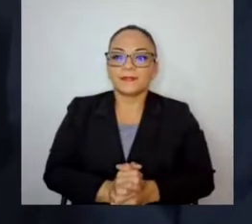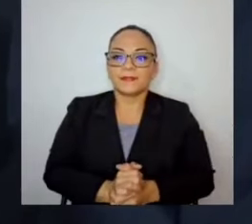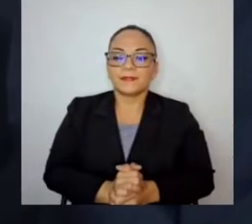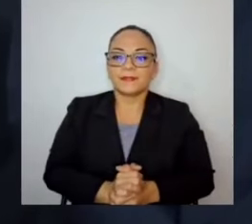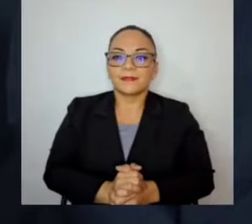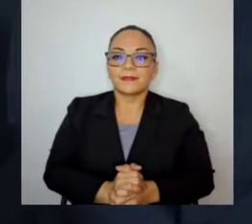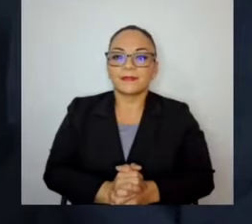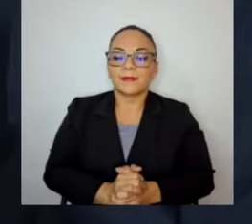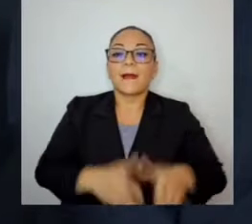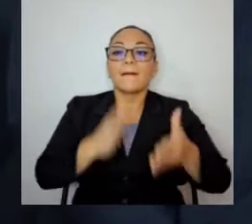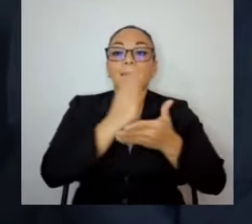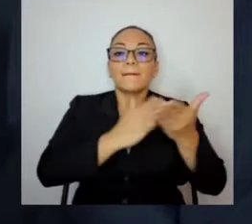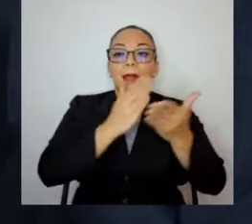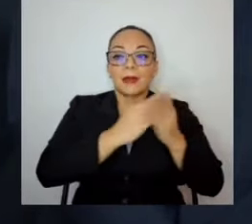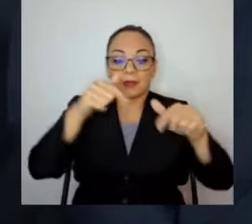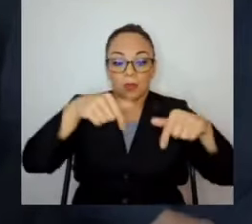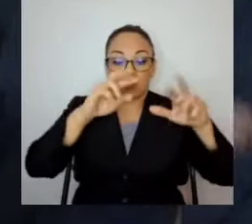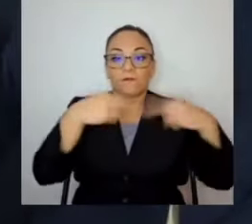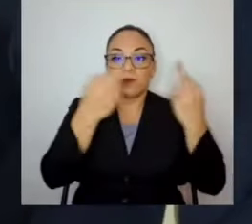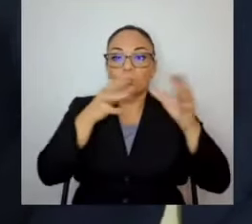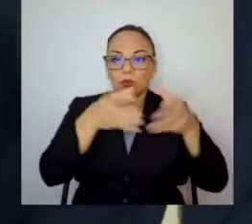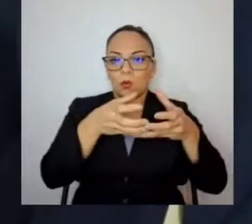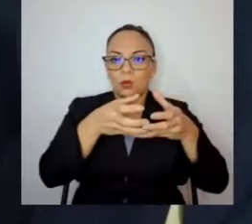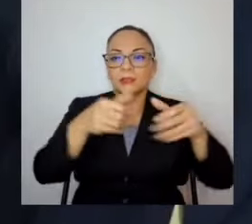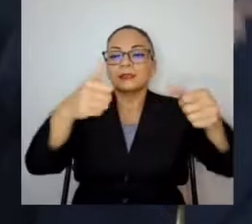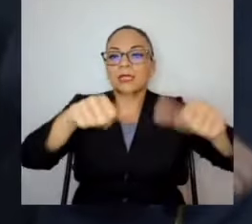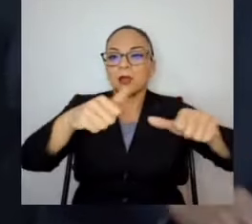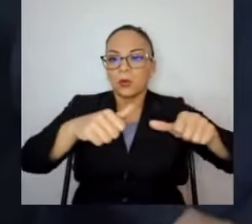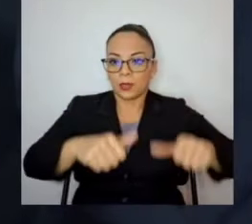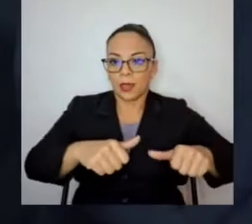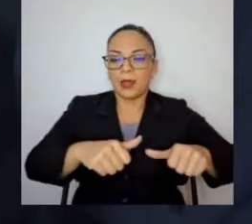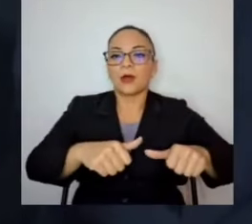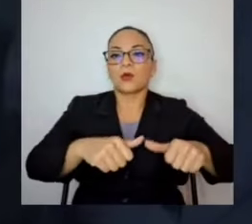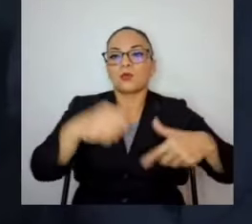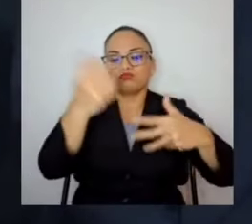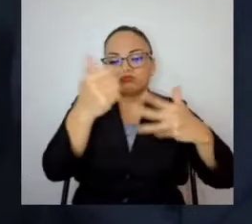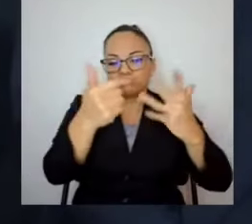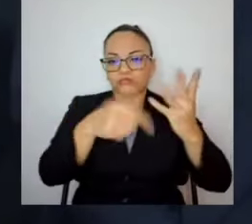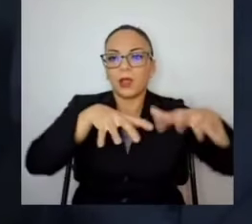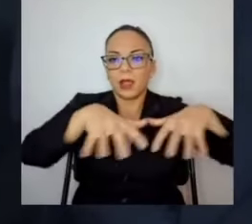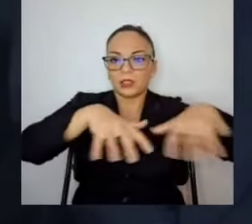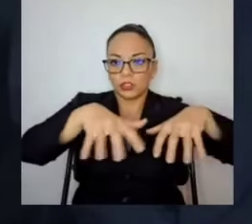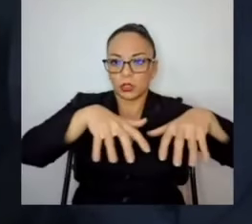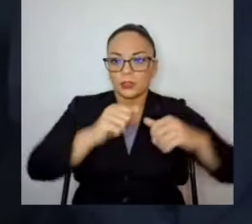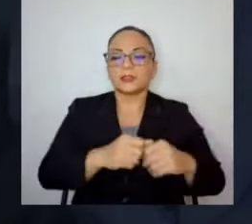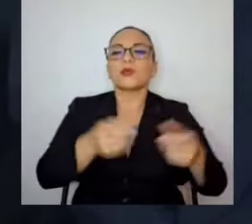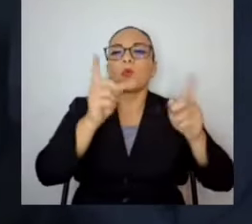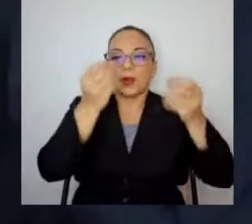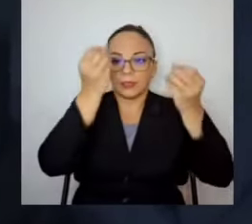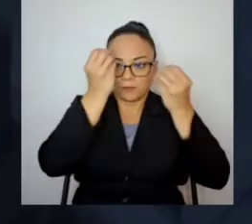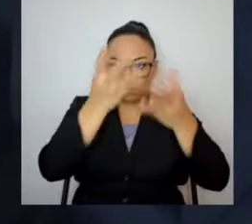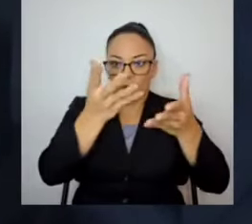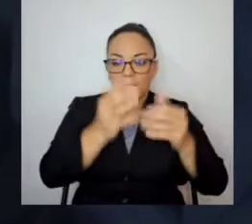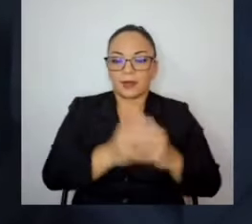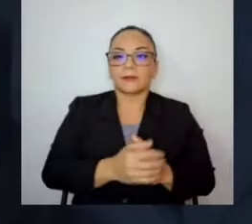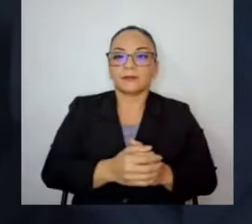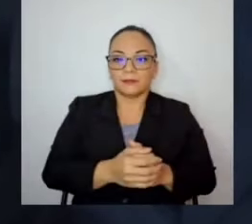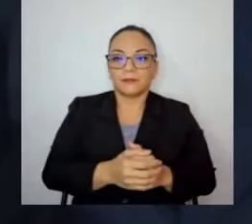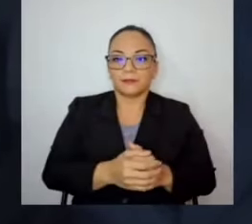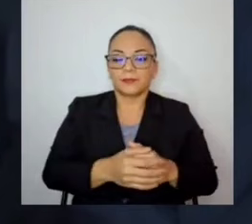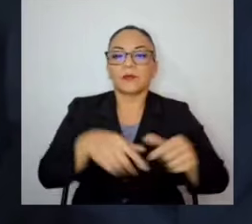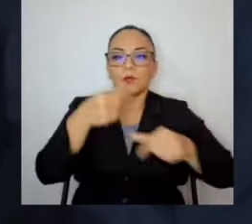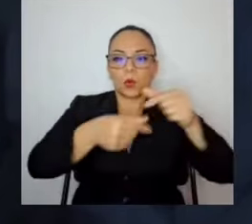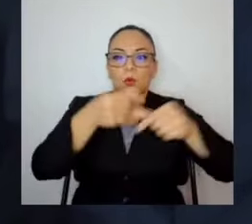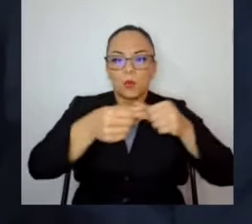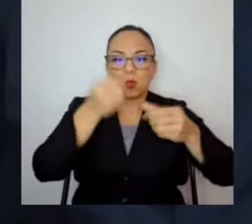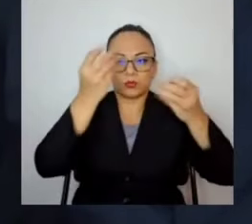producto de la reunión, se acordaron una serie de acciones, esas son las siguientes y voy a ir dándolas una